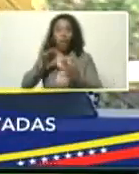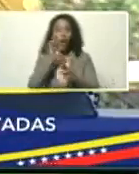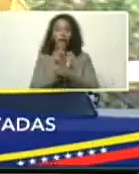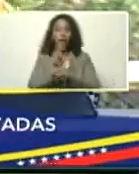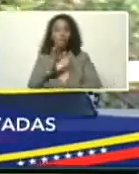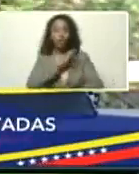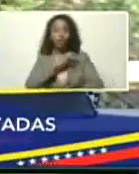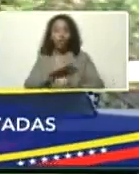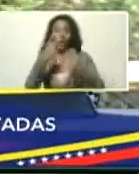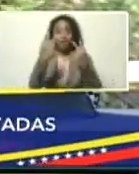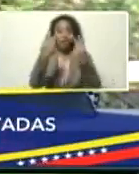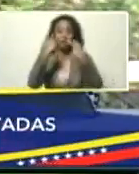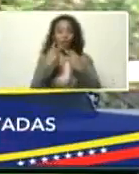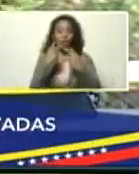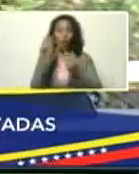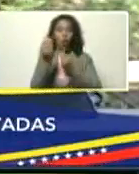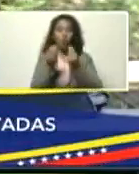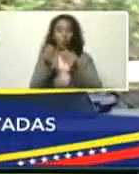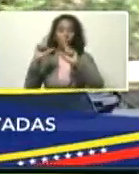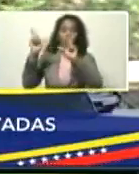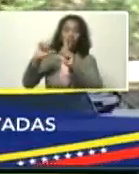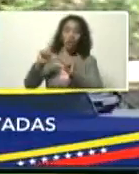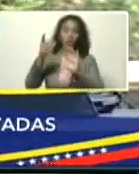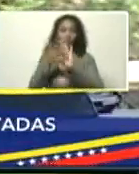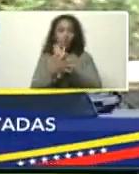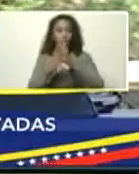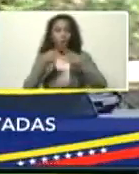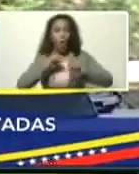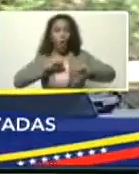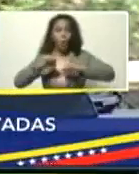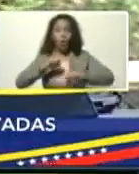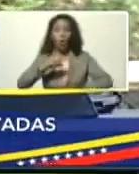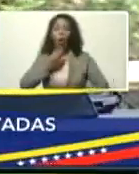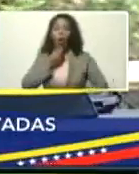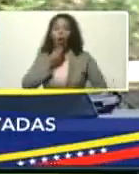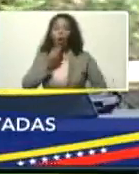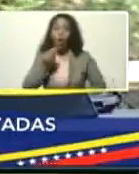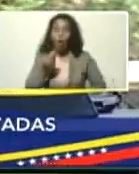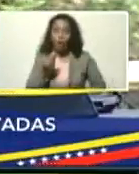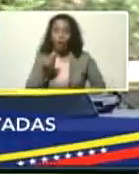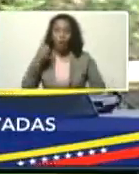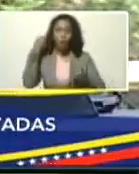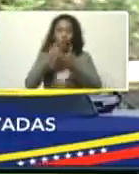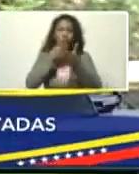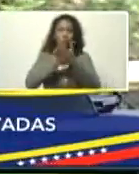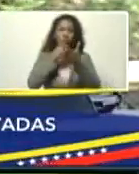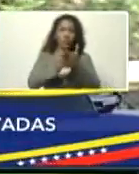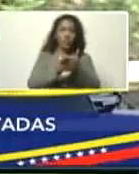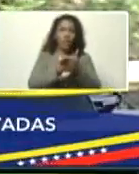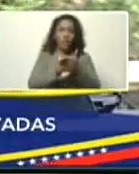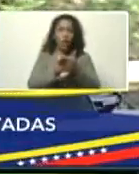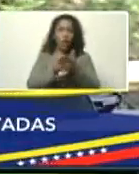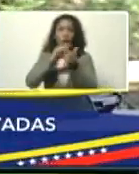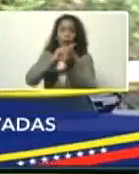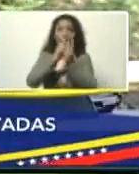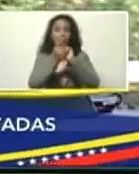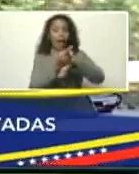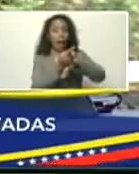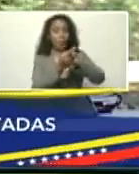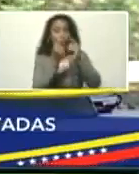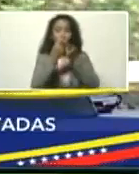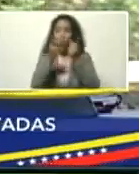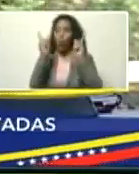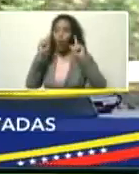que nos puede estar viendo por televisión, sobre todo a los movimientos juveniles que luchan contra el cambio climático aquí en el mundo,